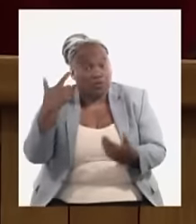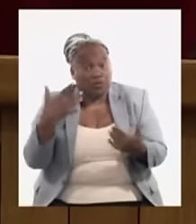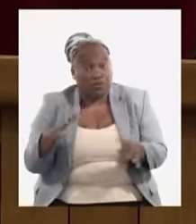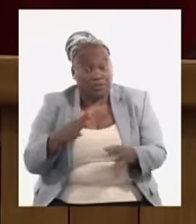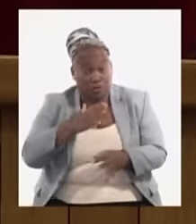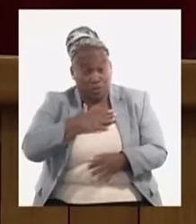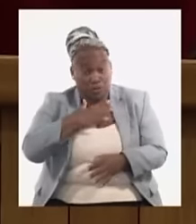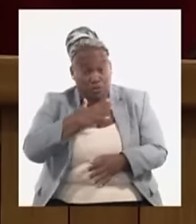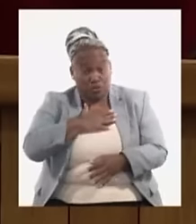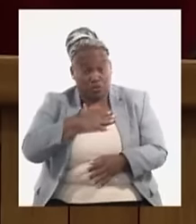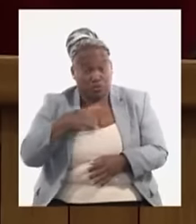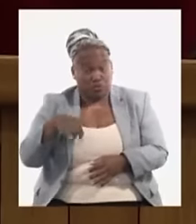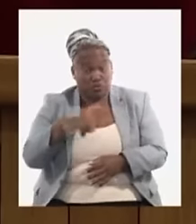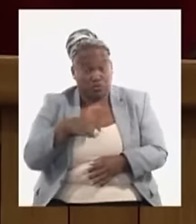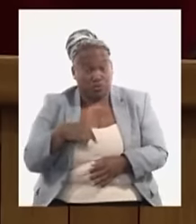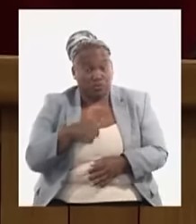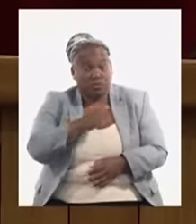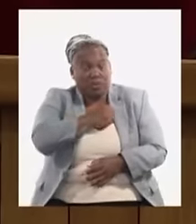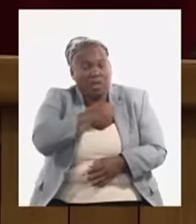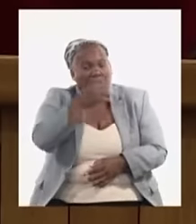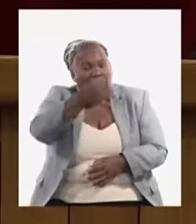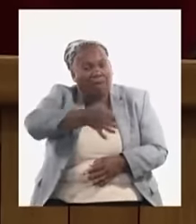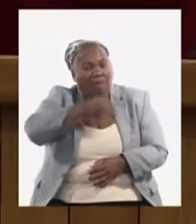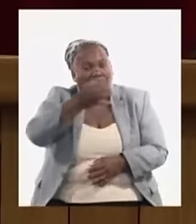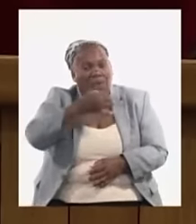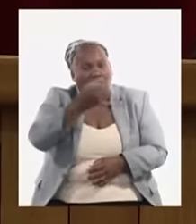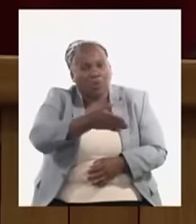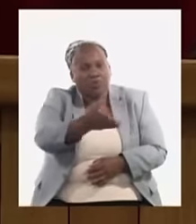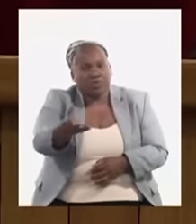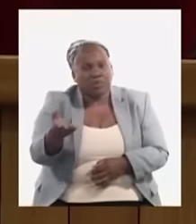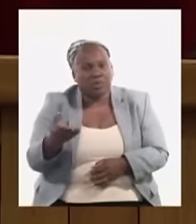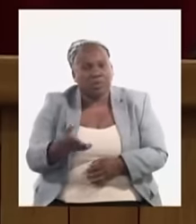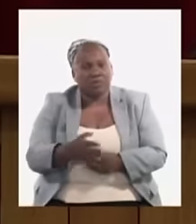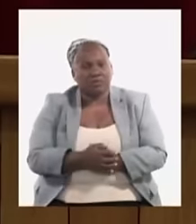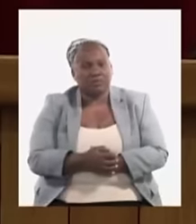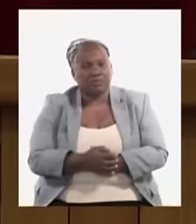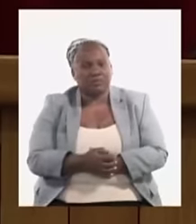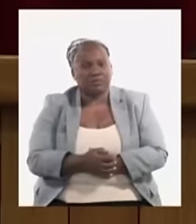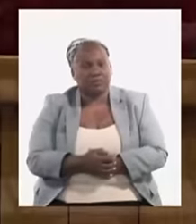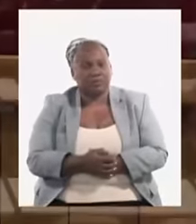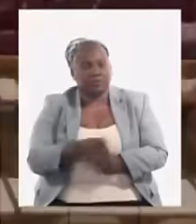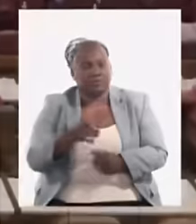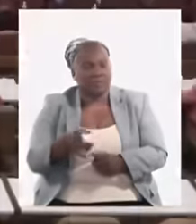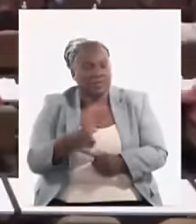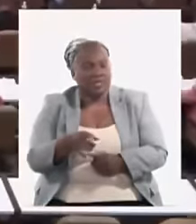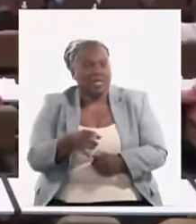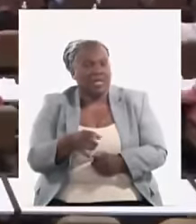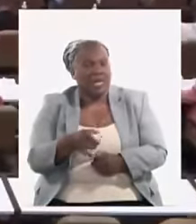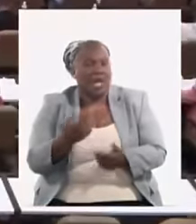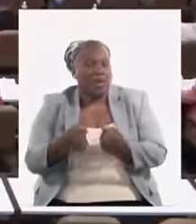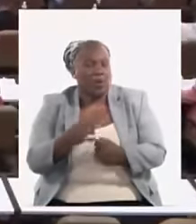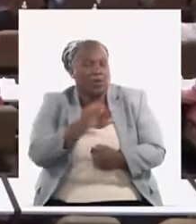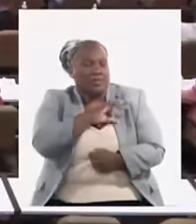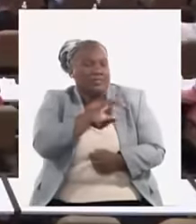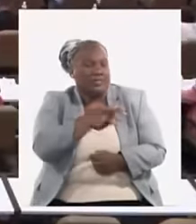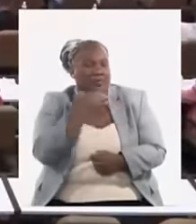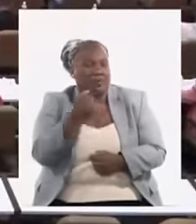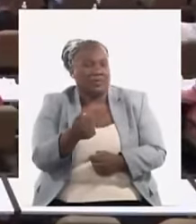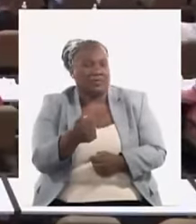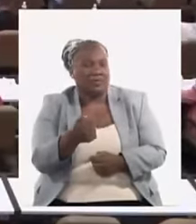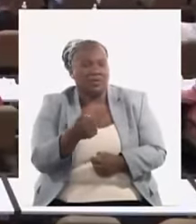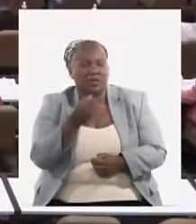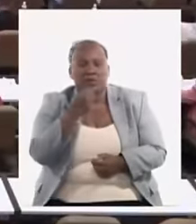nosotros queremos compartir con usted la más alta insatisfacción de no haber